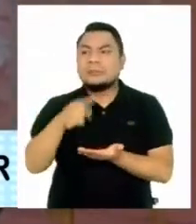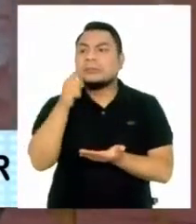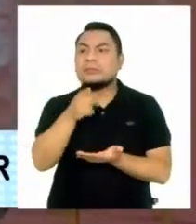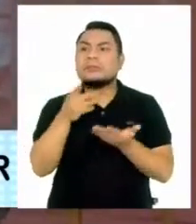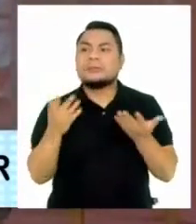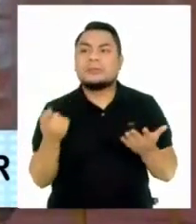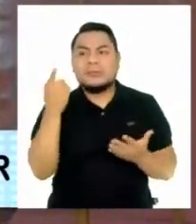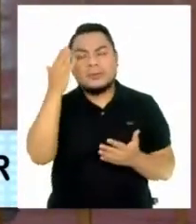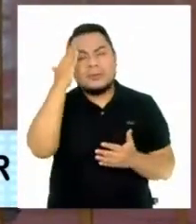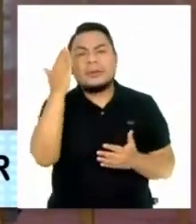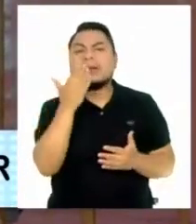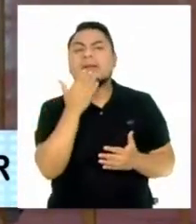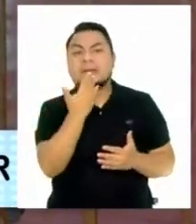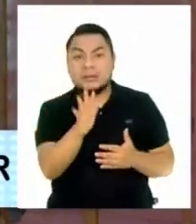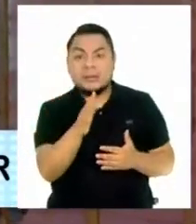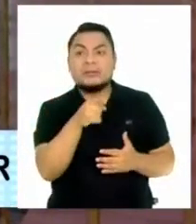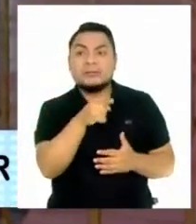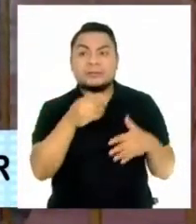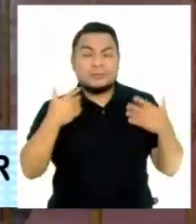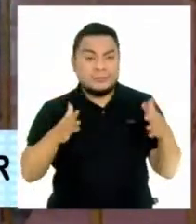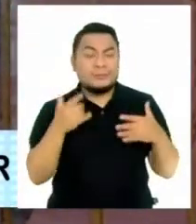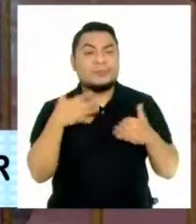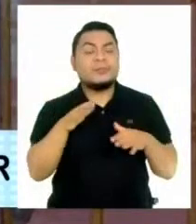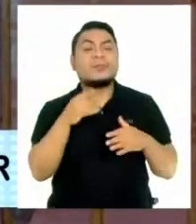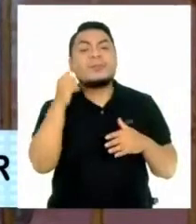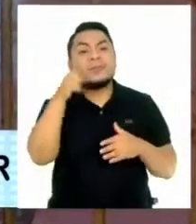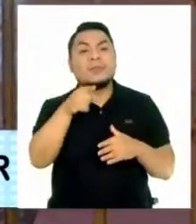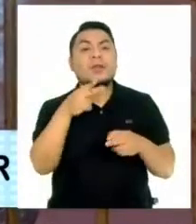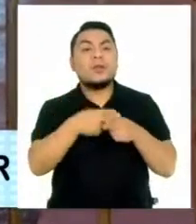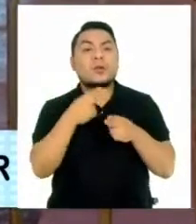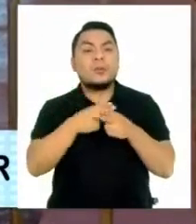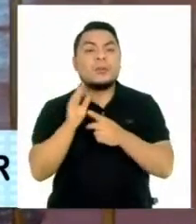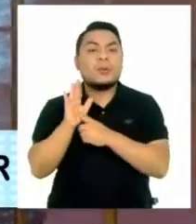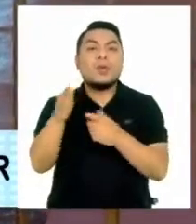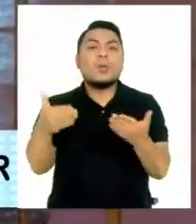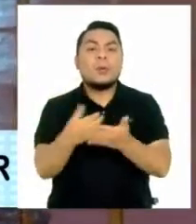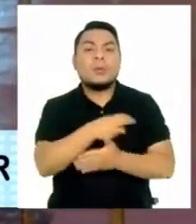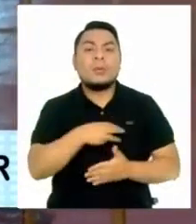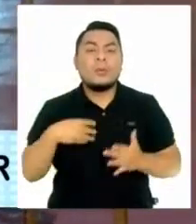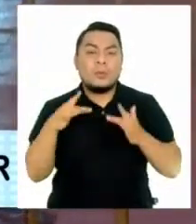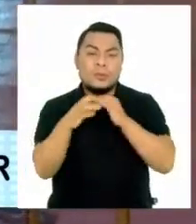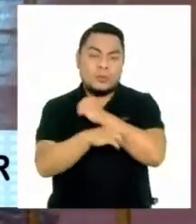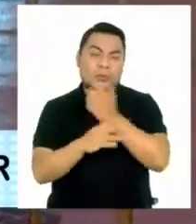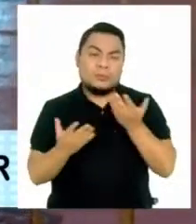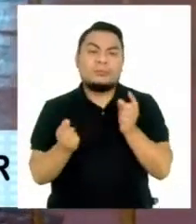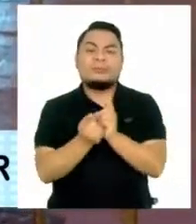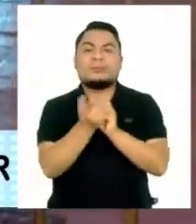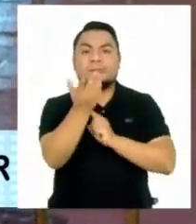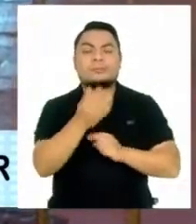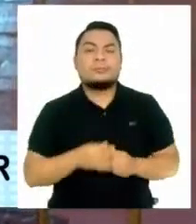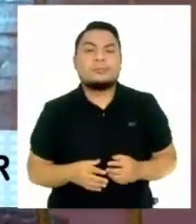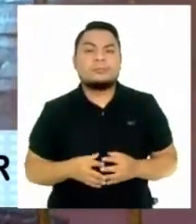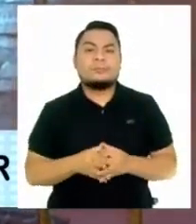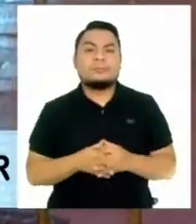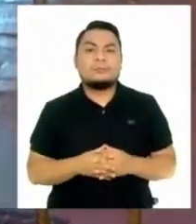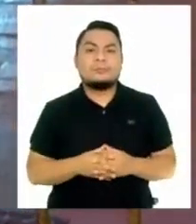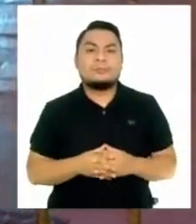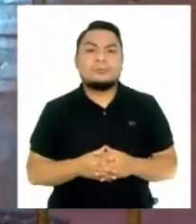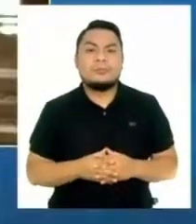para saber si ya se revelará el nombre del nuevo canciller. Carla Enrique, con ustedes en Estudios.